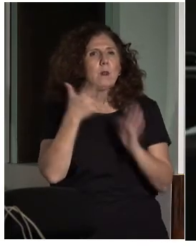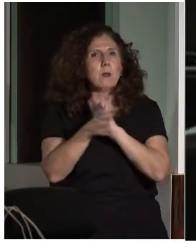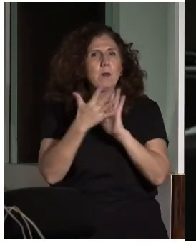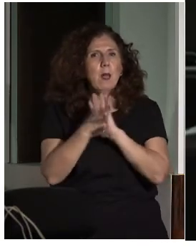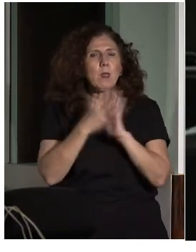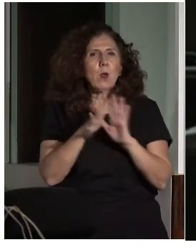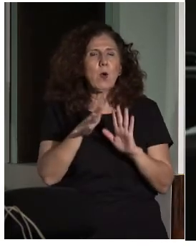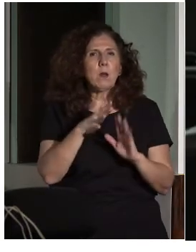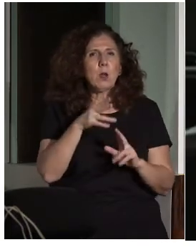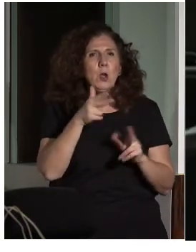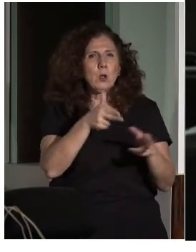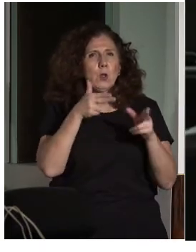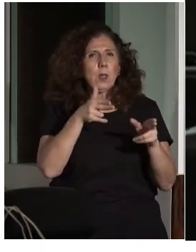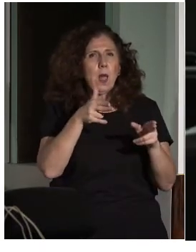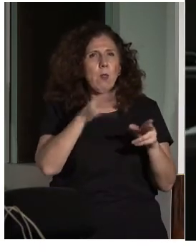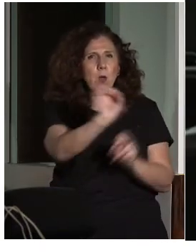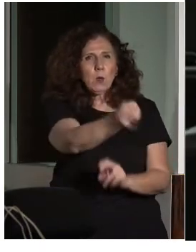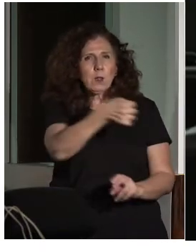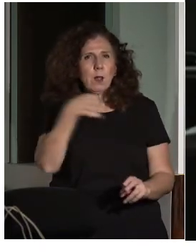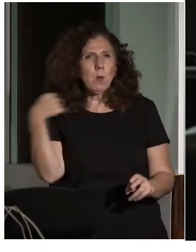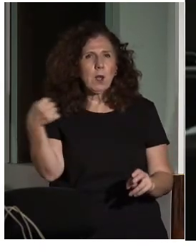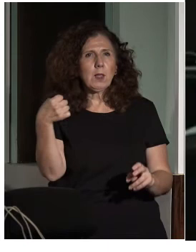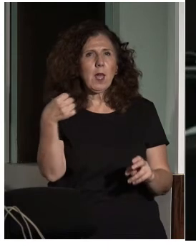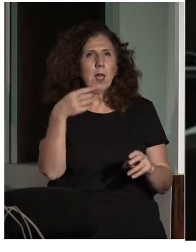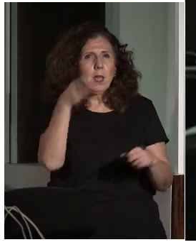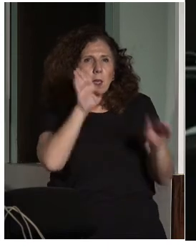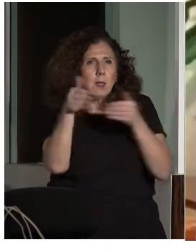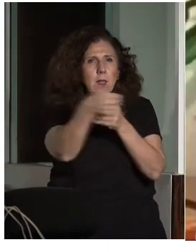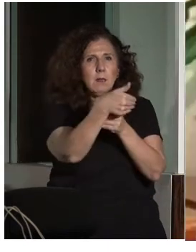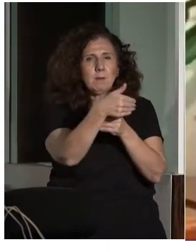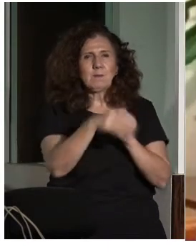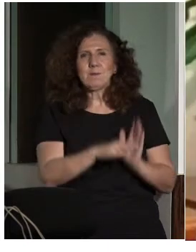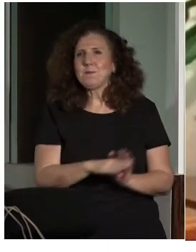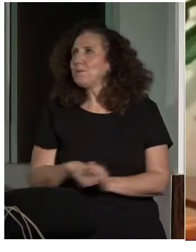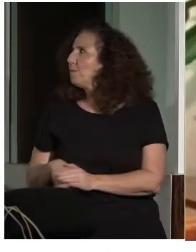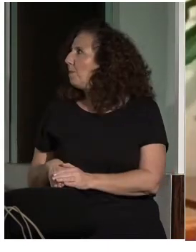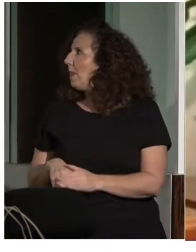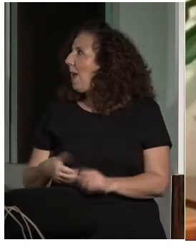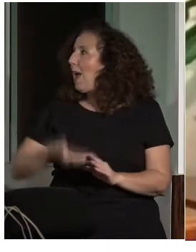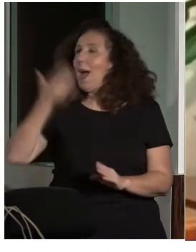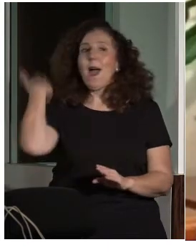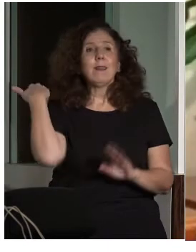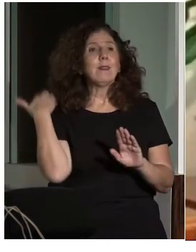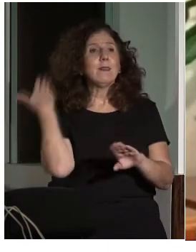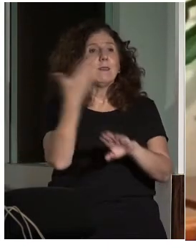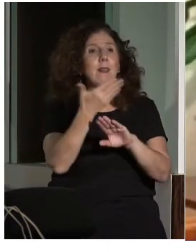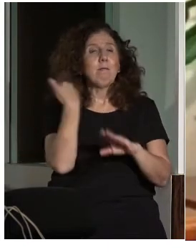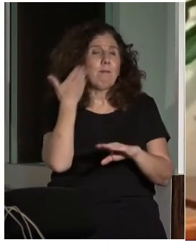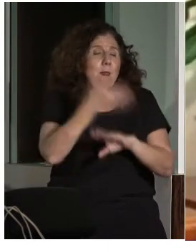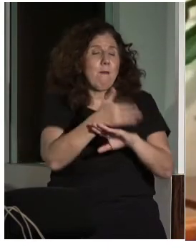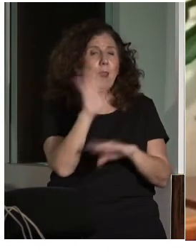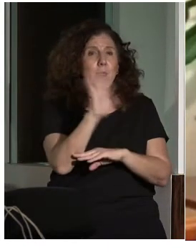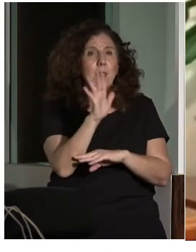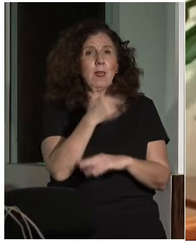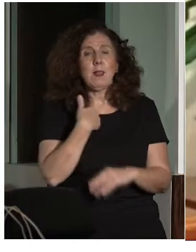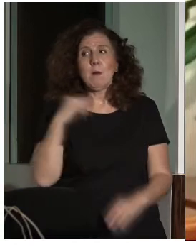soldado abre la puerta trasera y el juez sale del coche. Antes íbamos al cine y siempre la compañera tenía que comentar hacia él